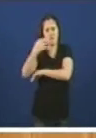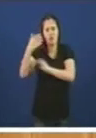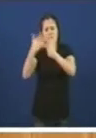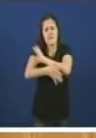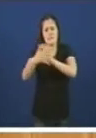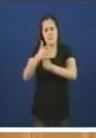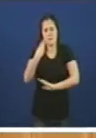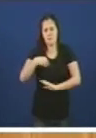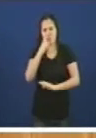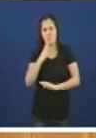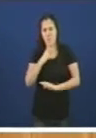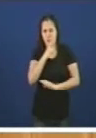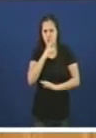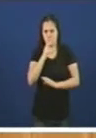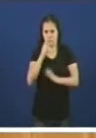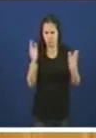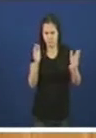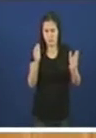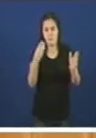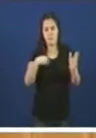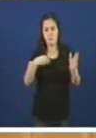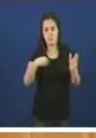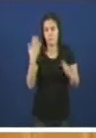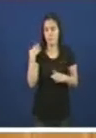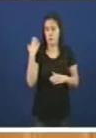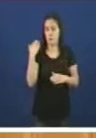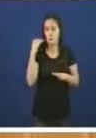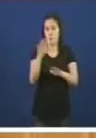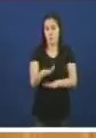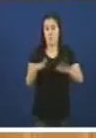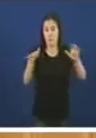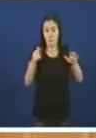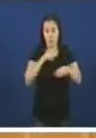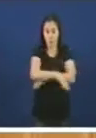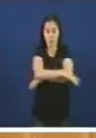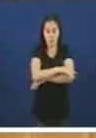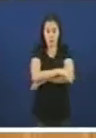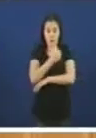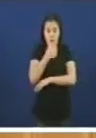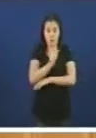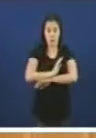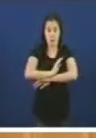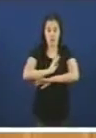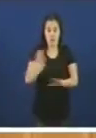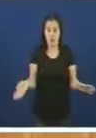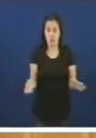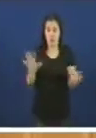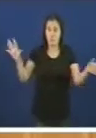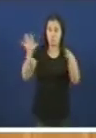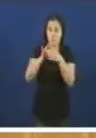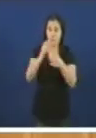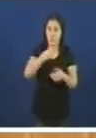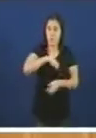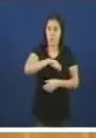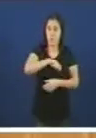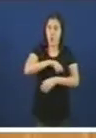tempo. Ben, a tiro pleno, o consellero, non troxo nada, nin a respeito do Estado, nin tampouco a respeito da Xunta